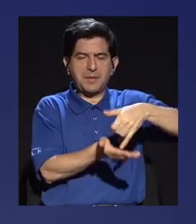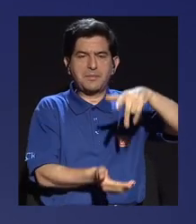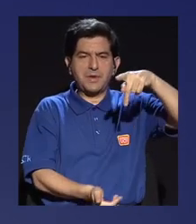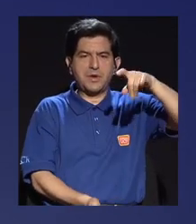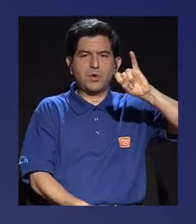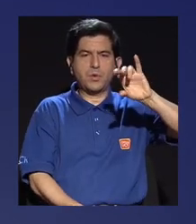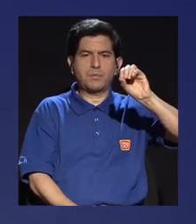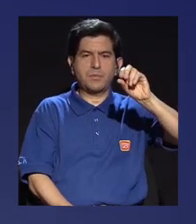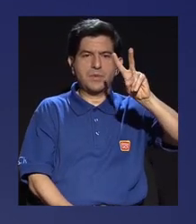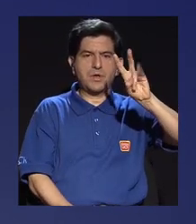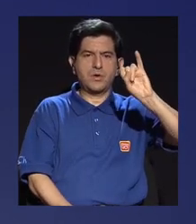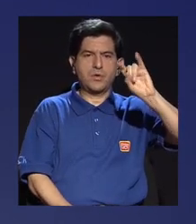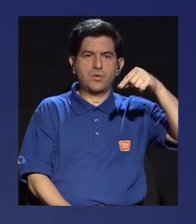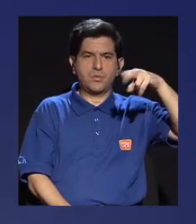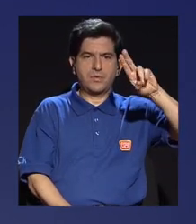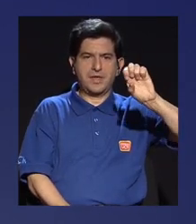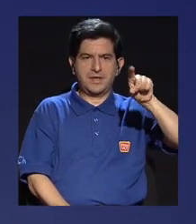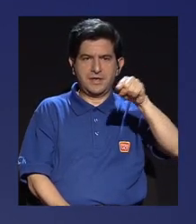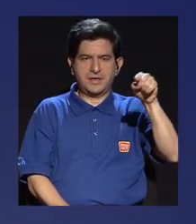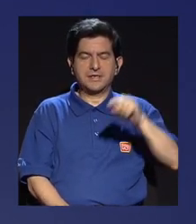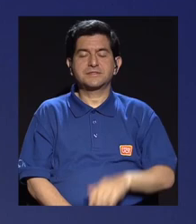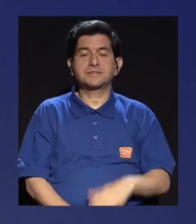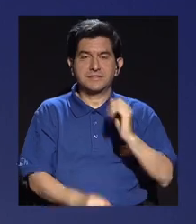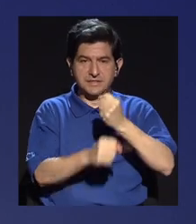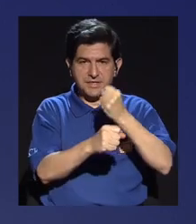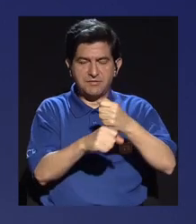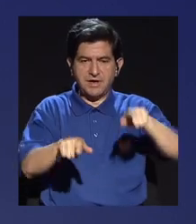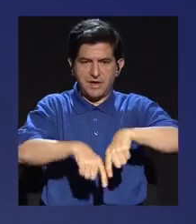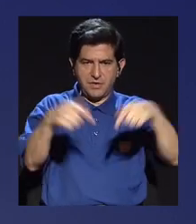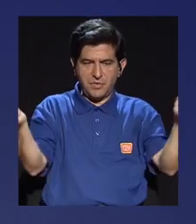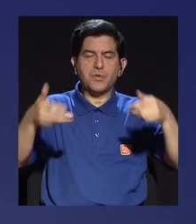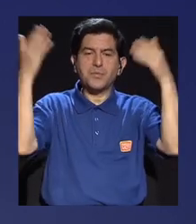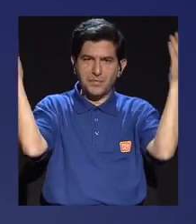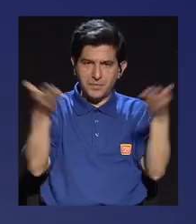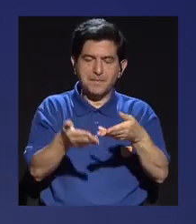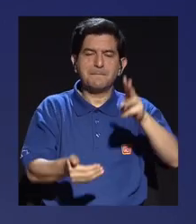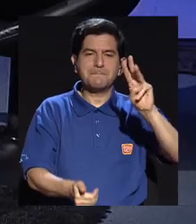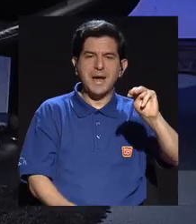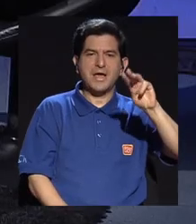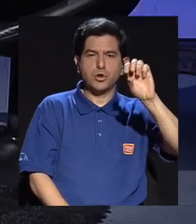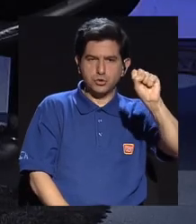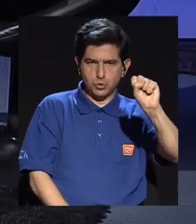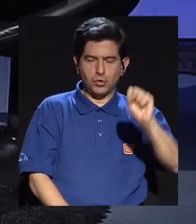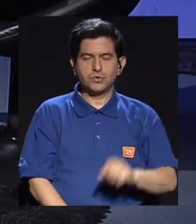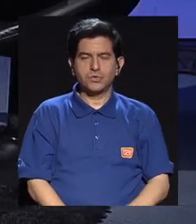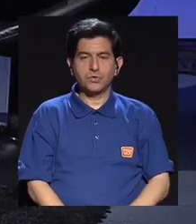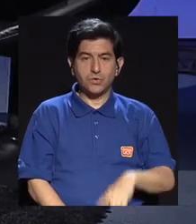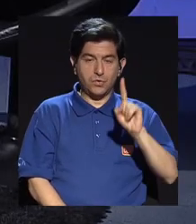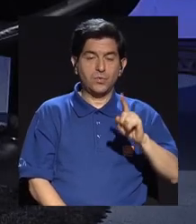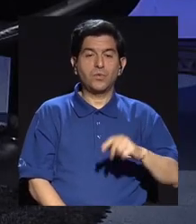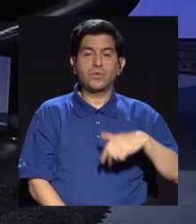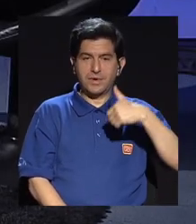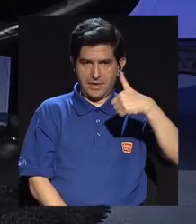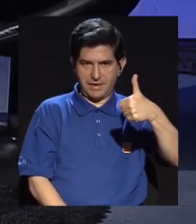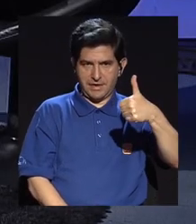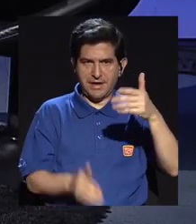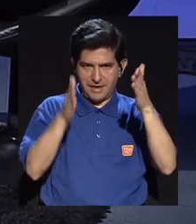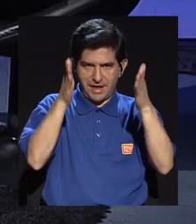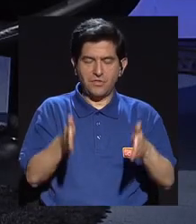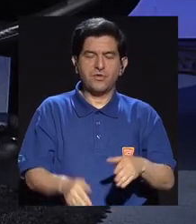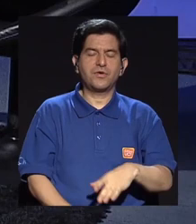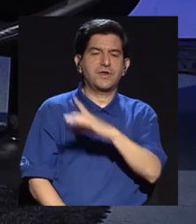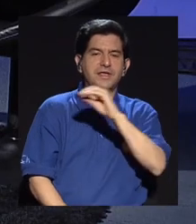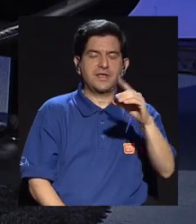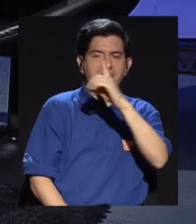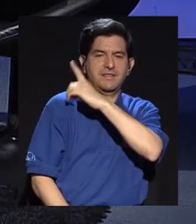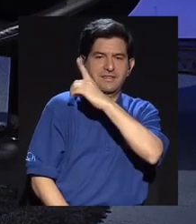premio Pío Víquez su labor en periodismo. El día de hoy les doy la bienvenida a Michael Soto, quien es uno de los ganadores de ese premio,